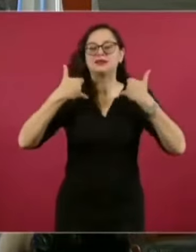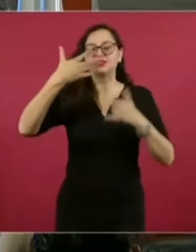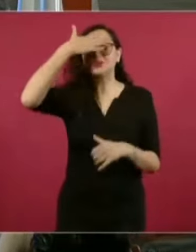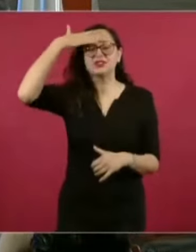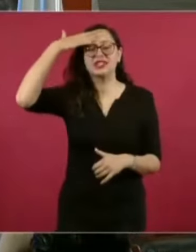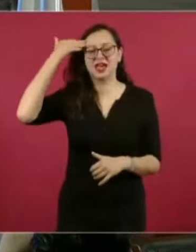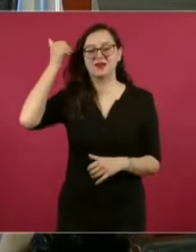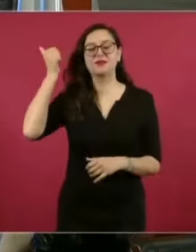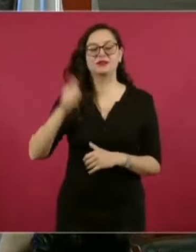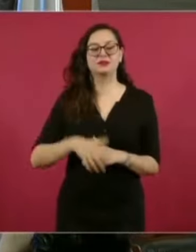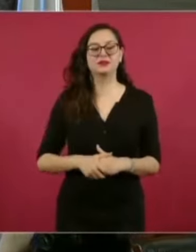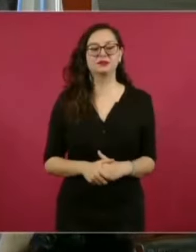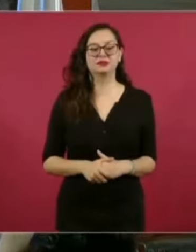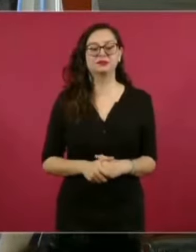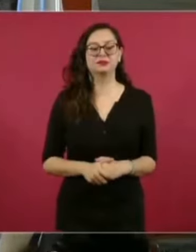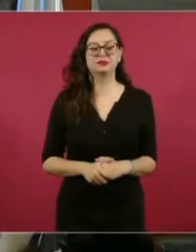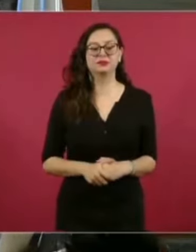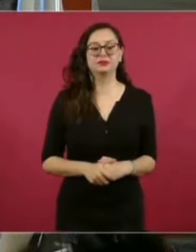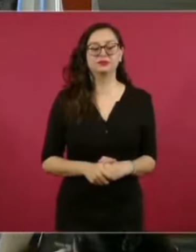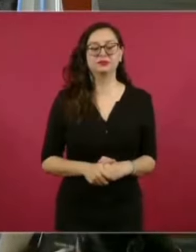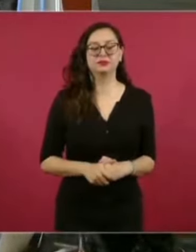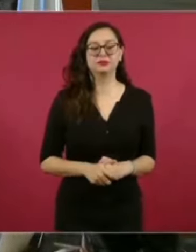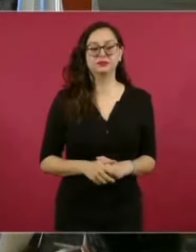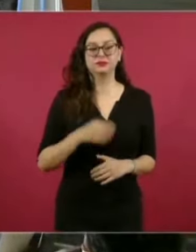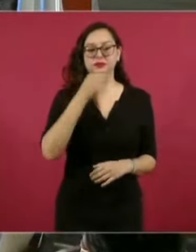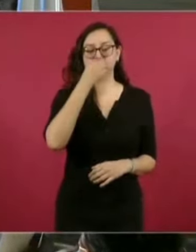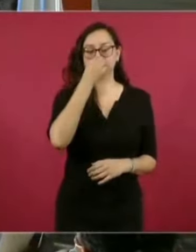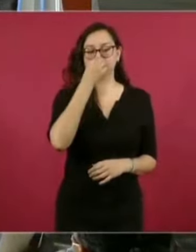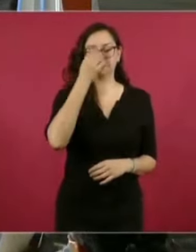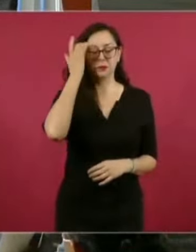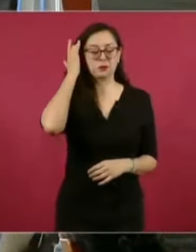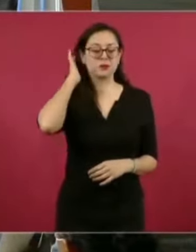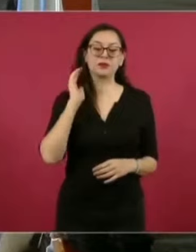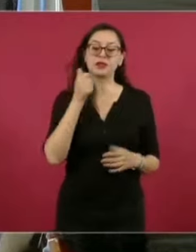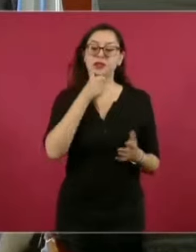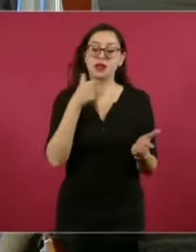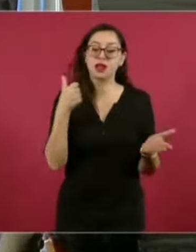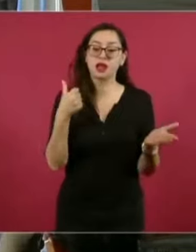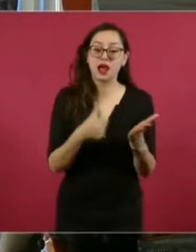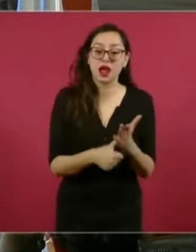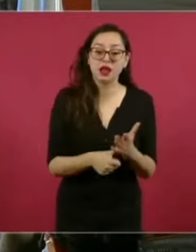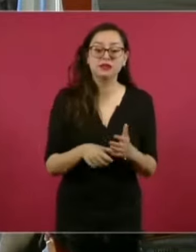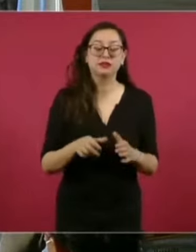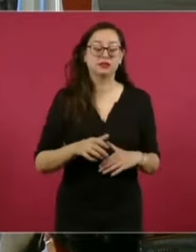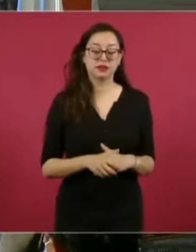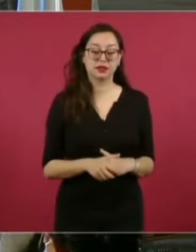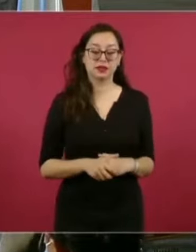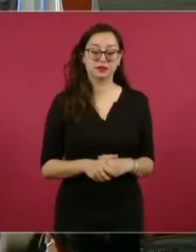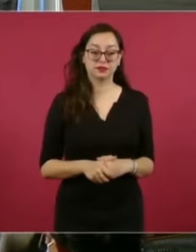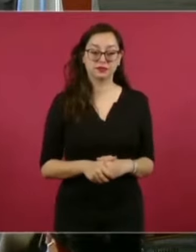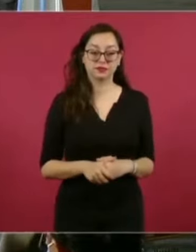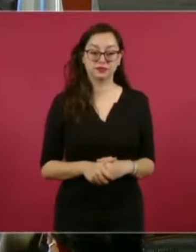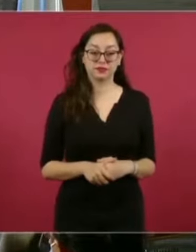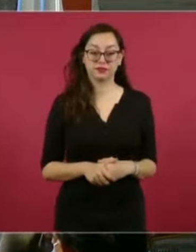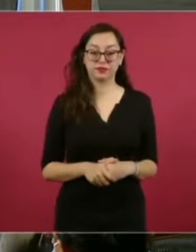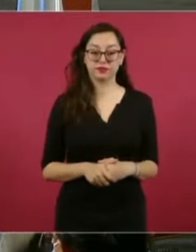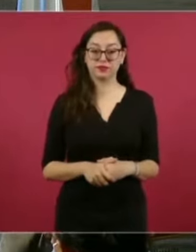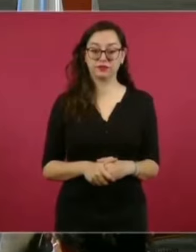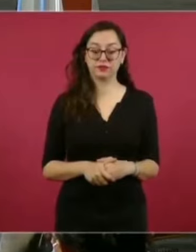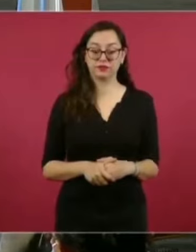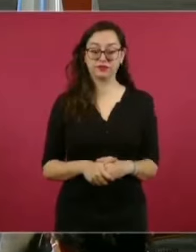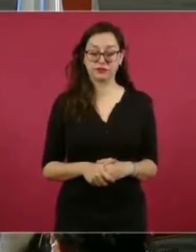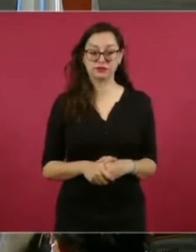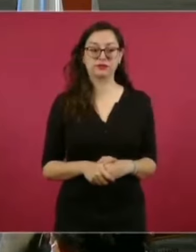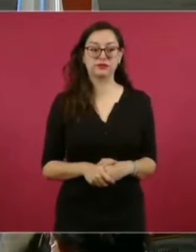Pero nada más, miren, don Carlos, en relación al diagnóstico educativo